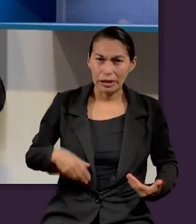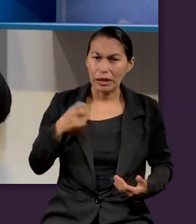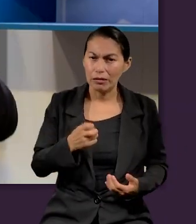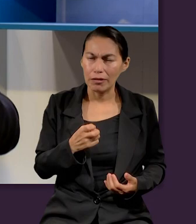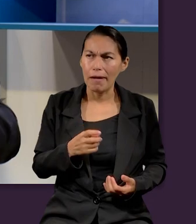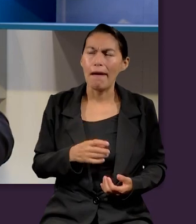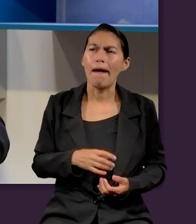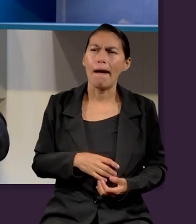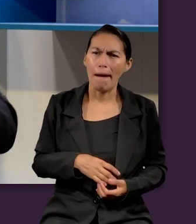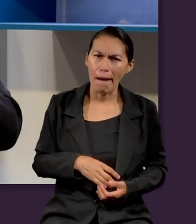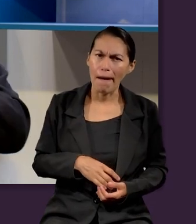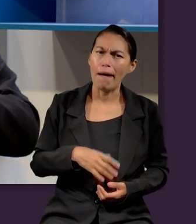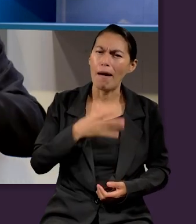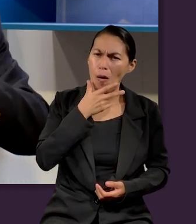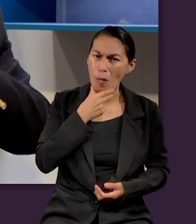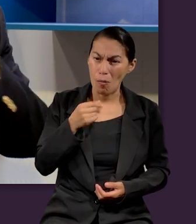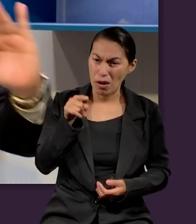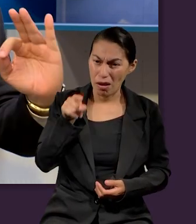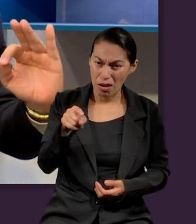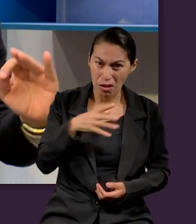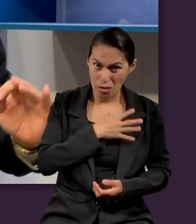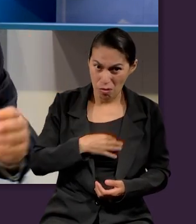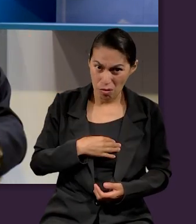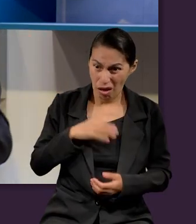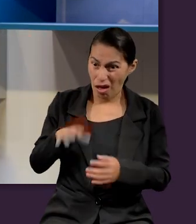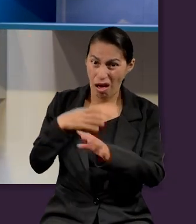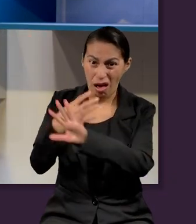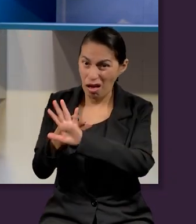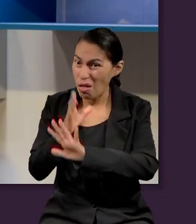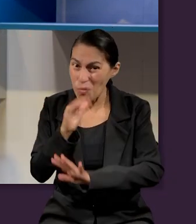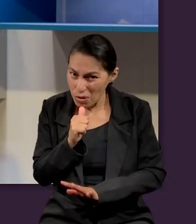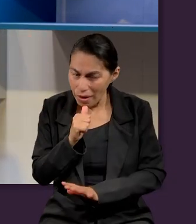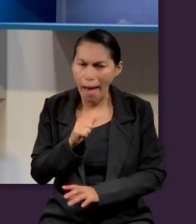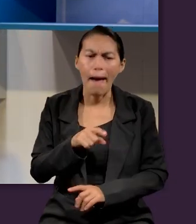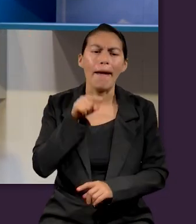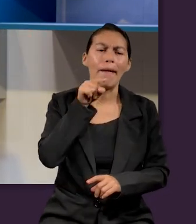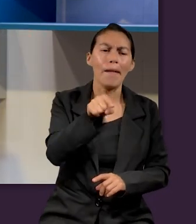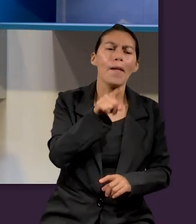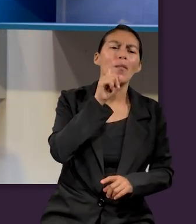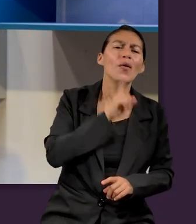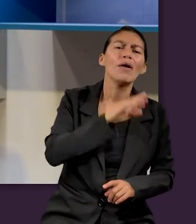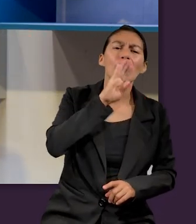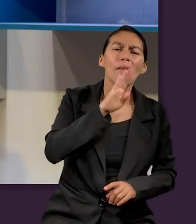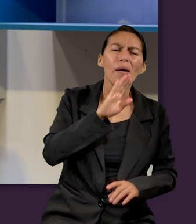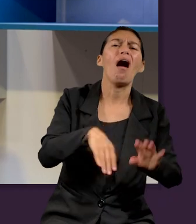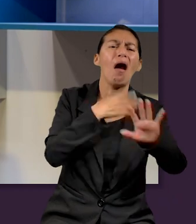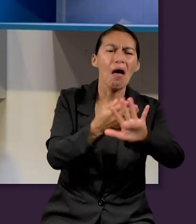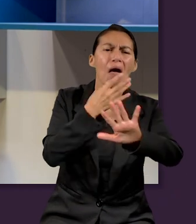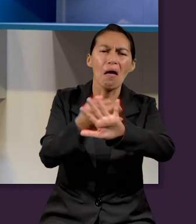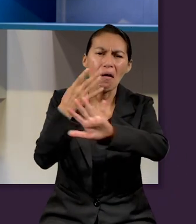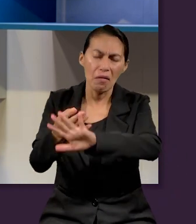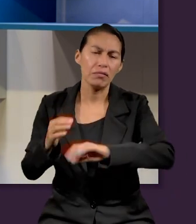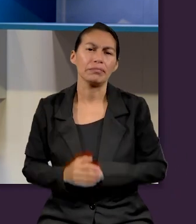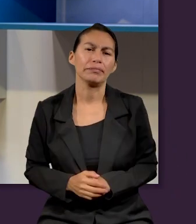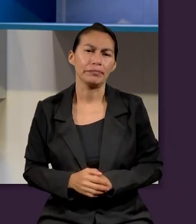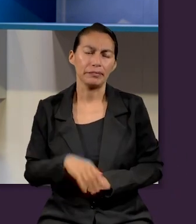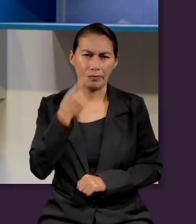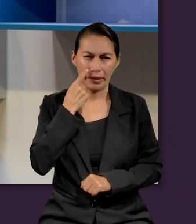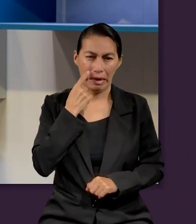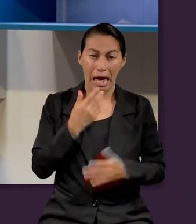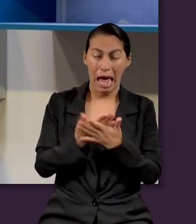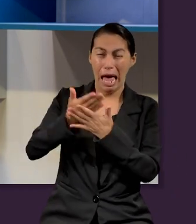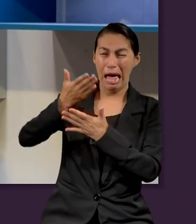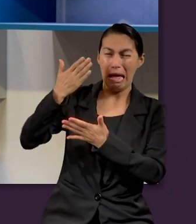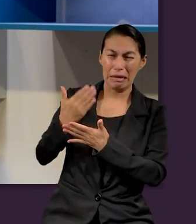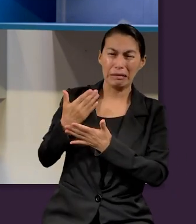La mujer, la iglesia. Se fue con todo contra la iglesia. Ataca a la mujer. Durante la Edad Media, Satanás estuvo queriendo